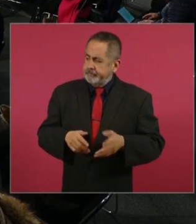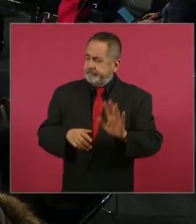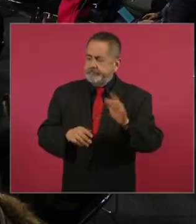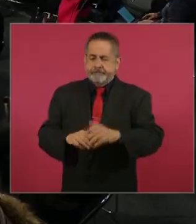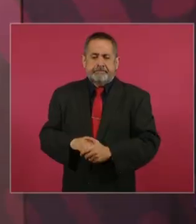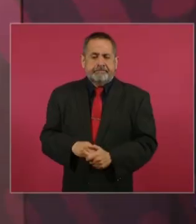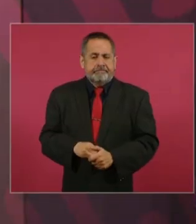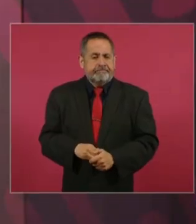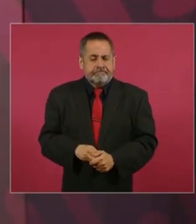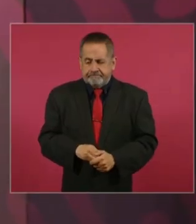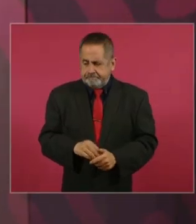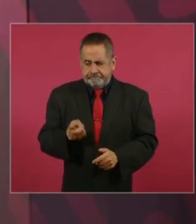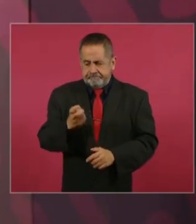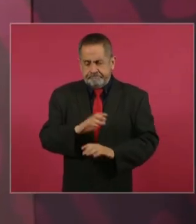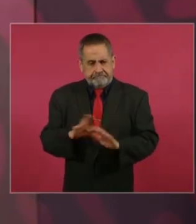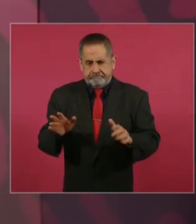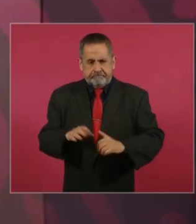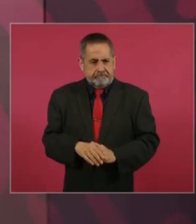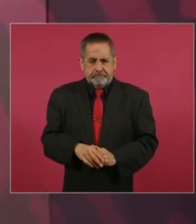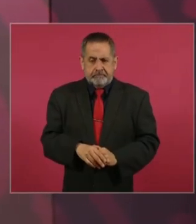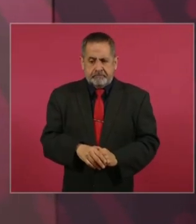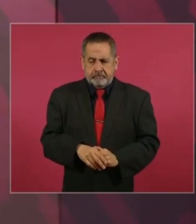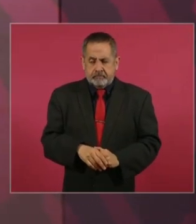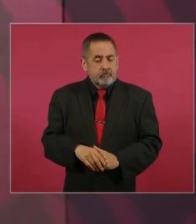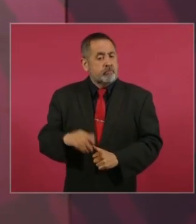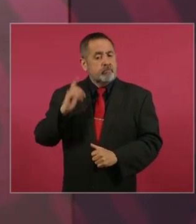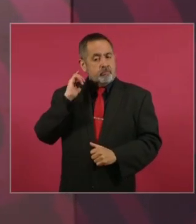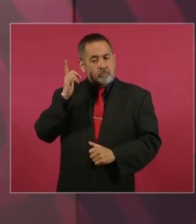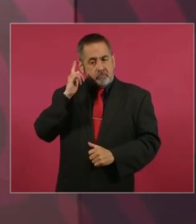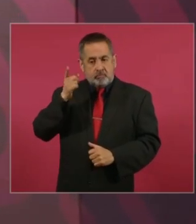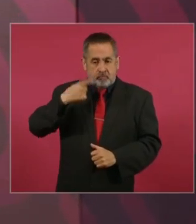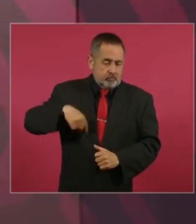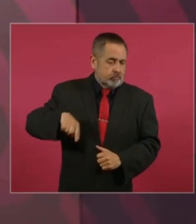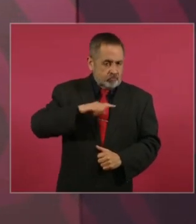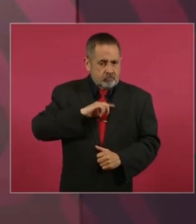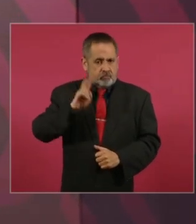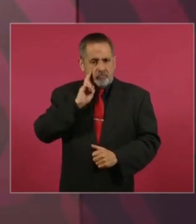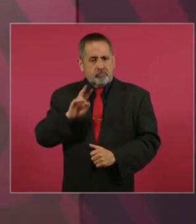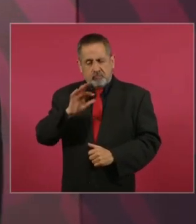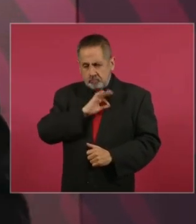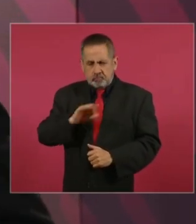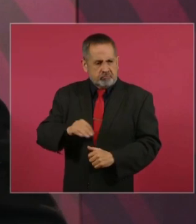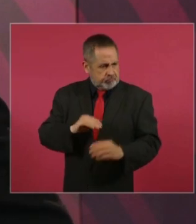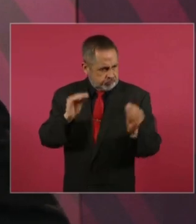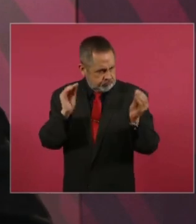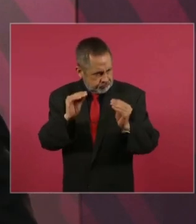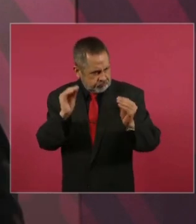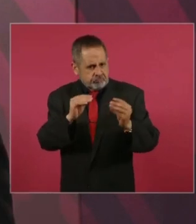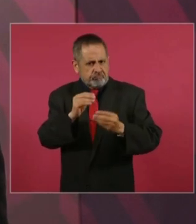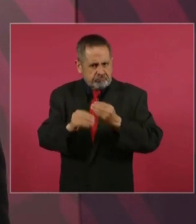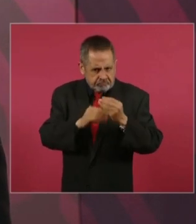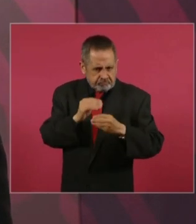Entonces, que podamos debatir.